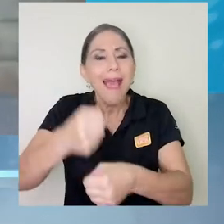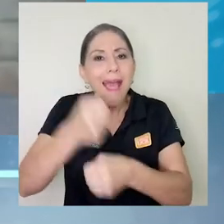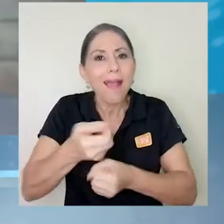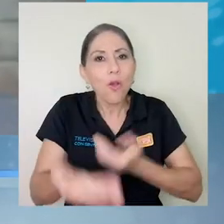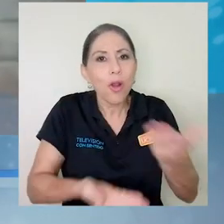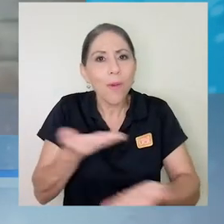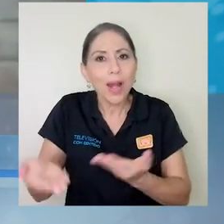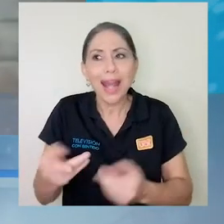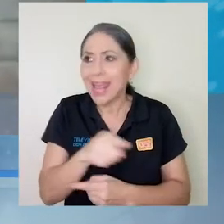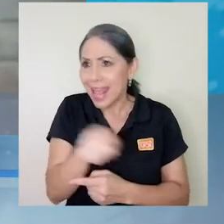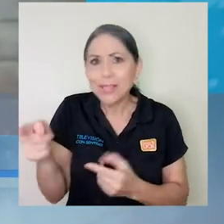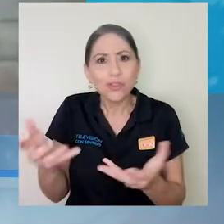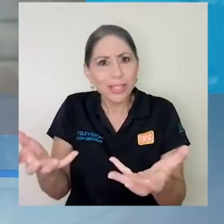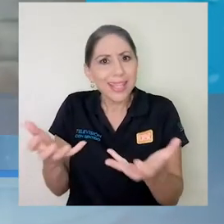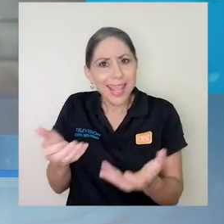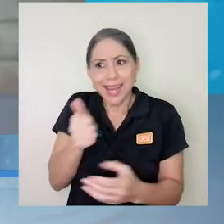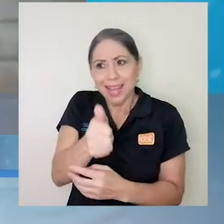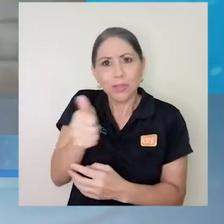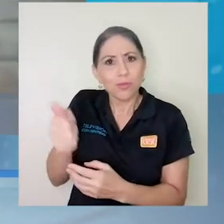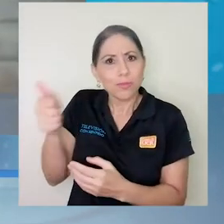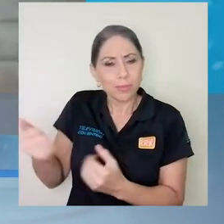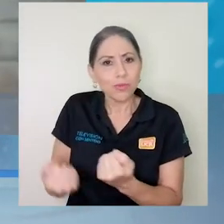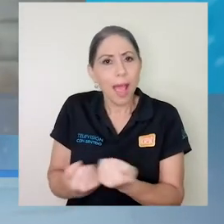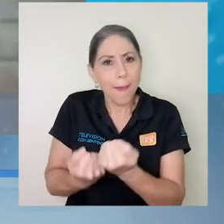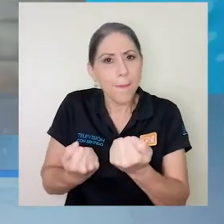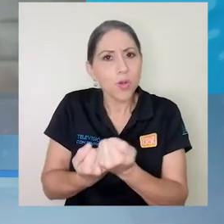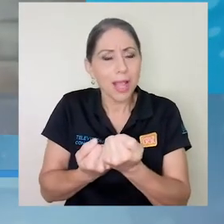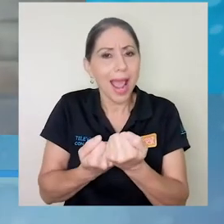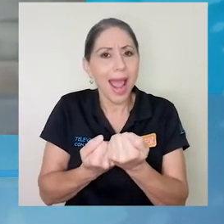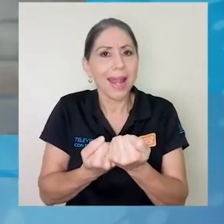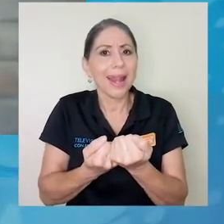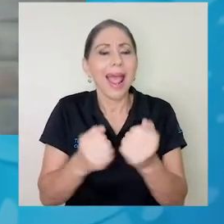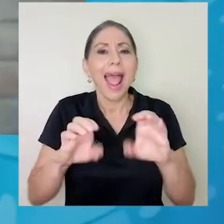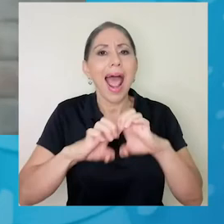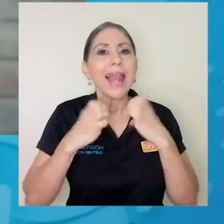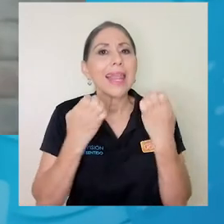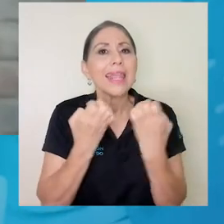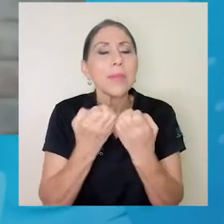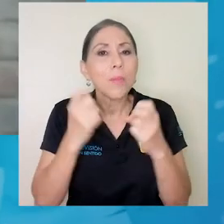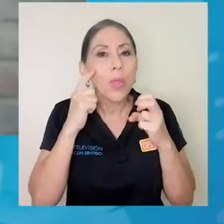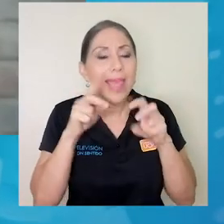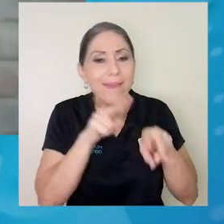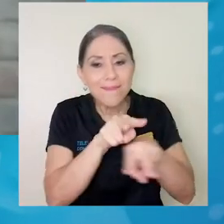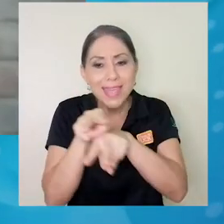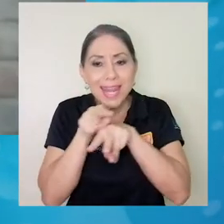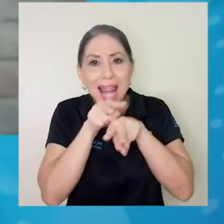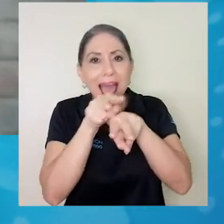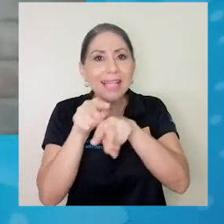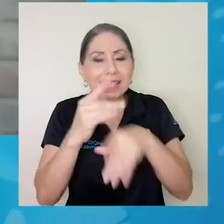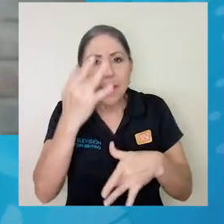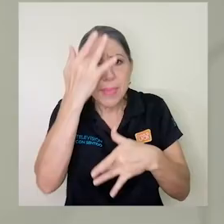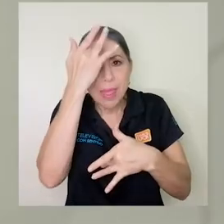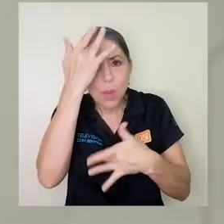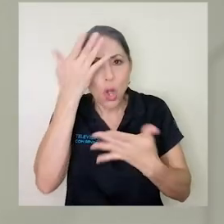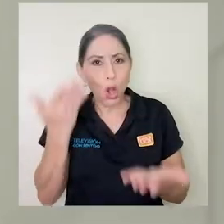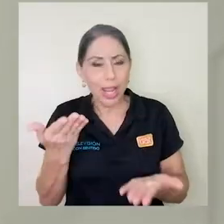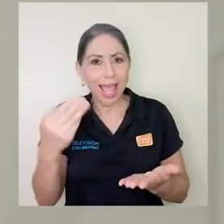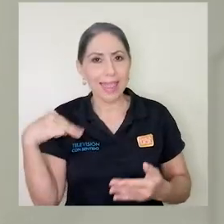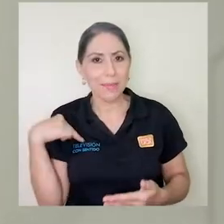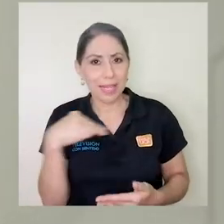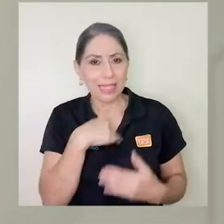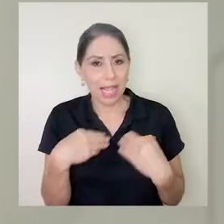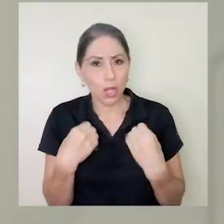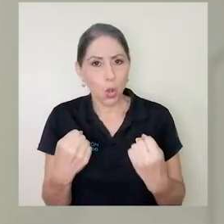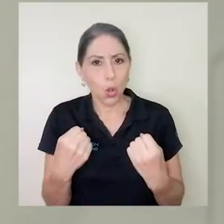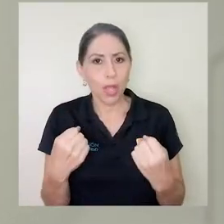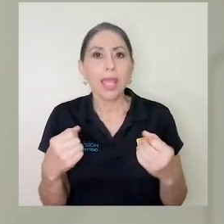quieren también, si fuera posible también, apoyar al equipo de vigilancia epidemiológica del ministerio y poder